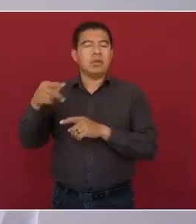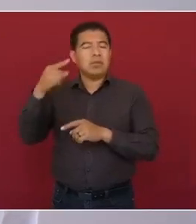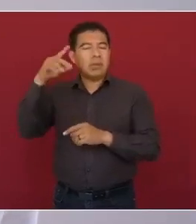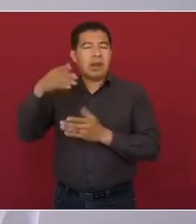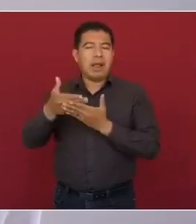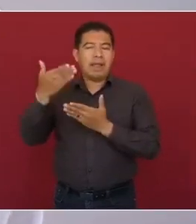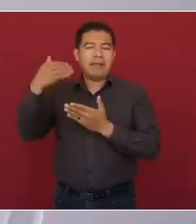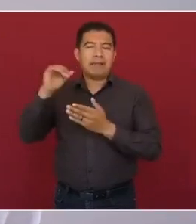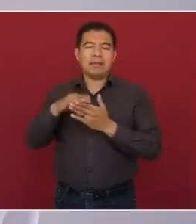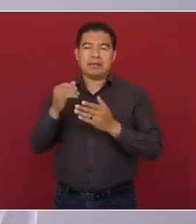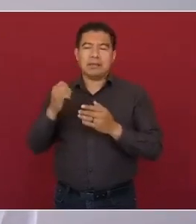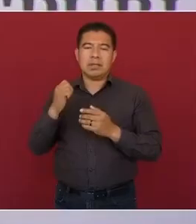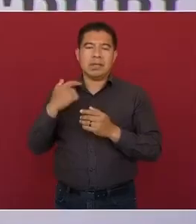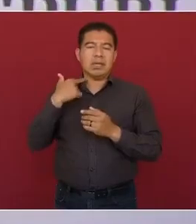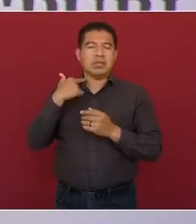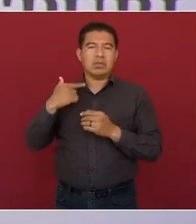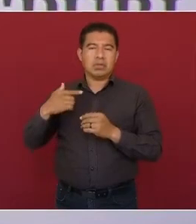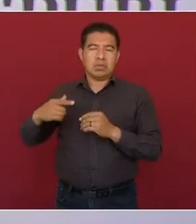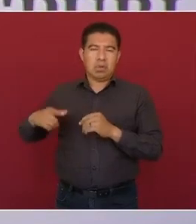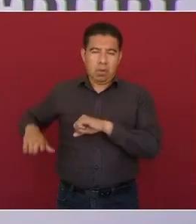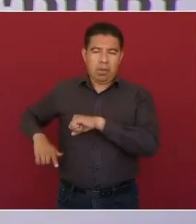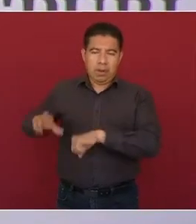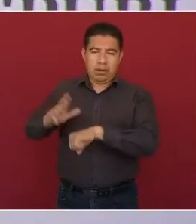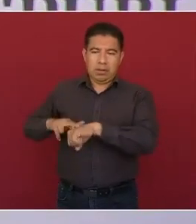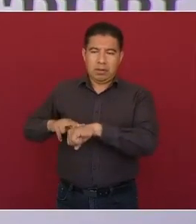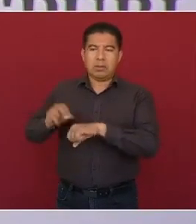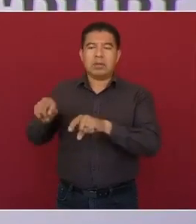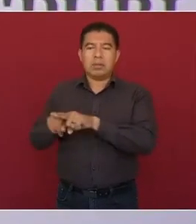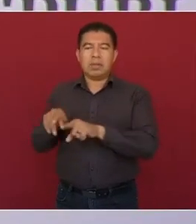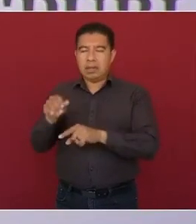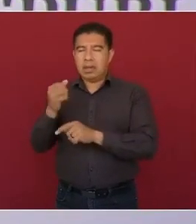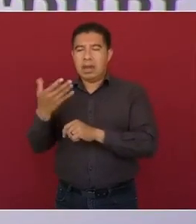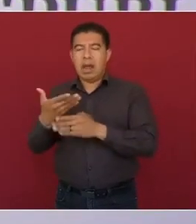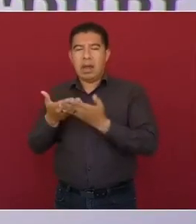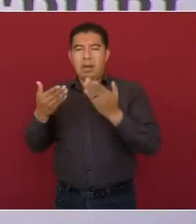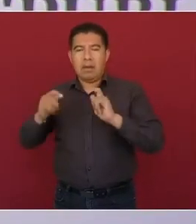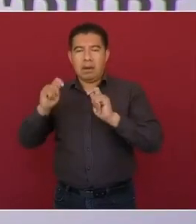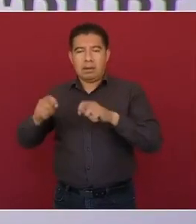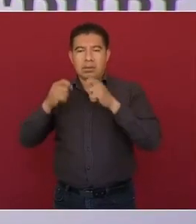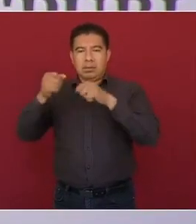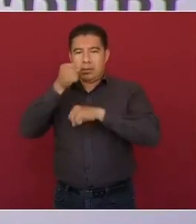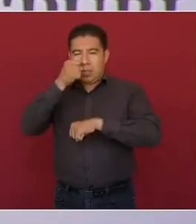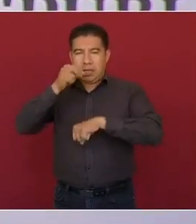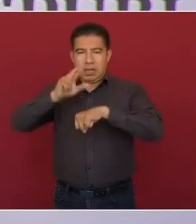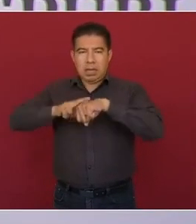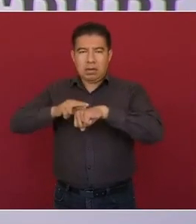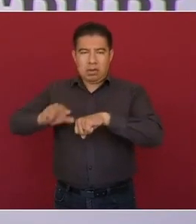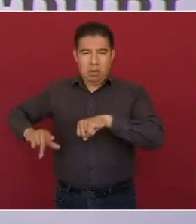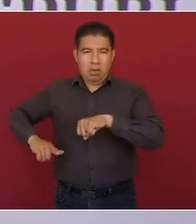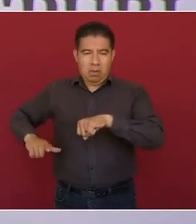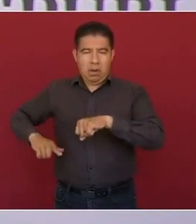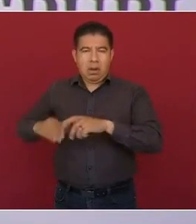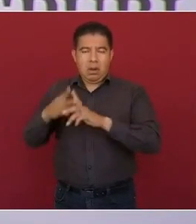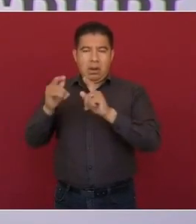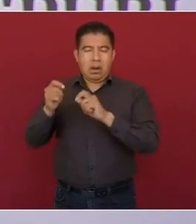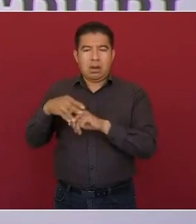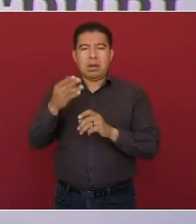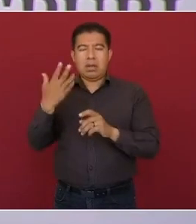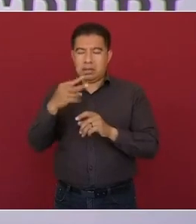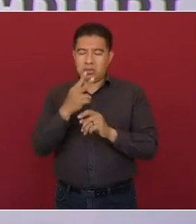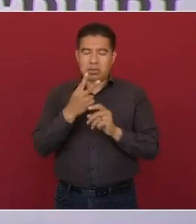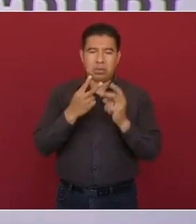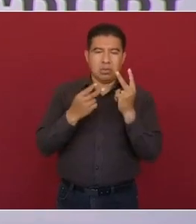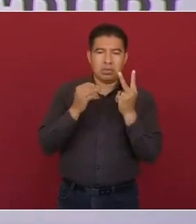gobernador y hoy secretario de Gobernación, el licenciado Adán Augusto López Hernández, aquel 2 de junio de 2019,